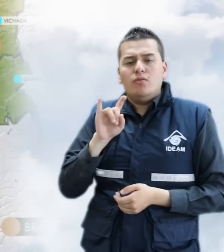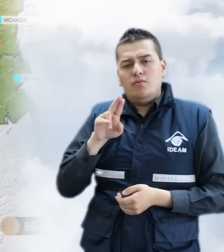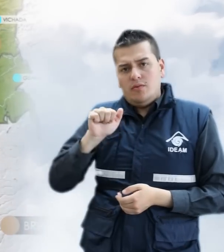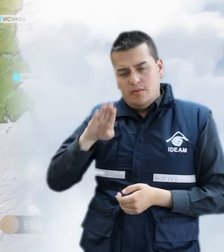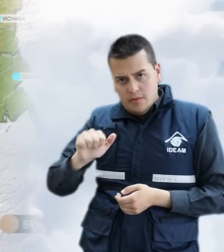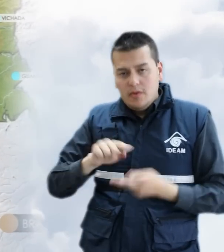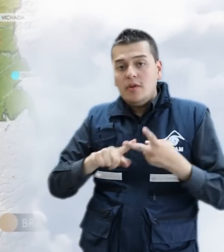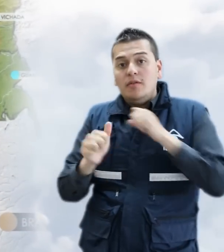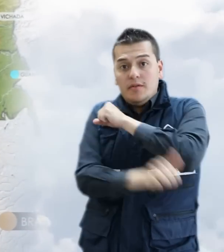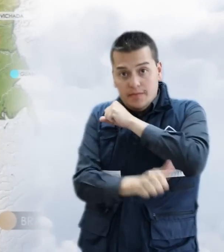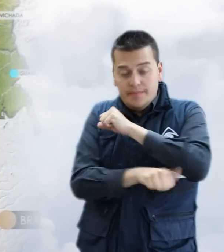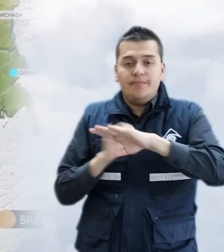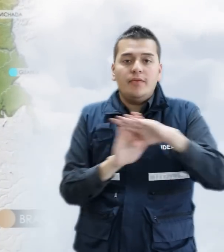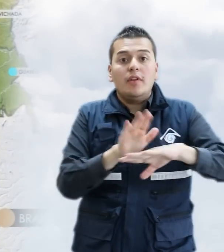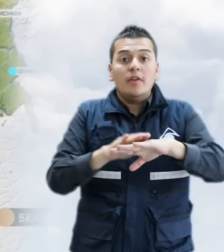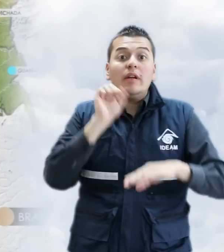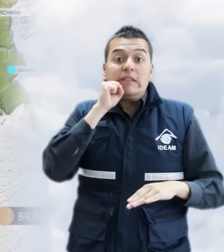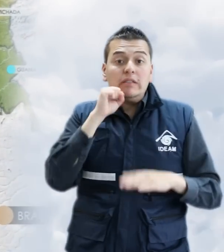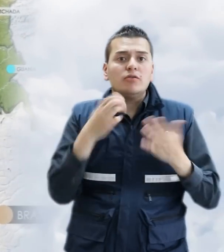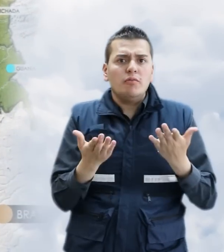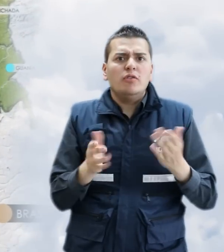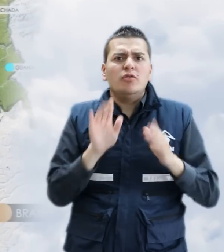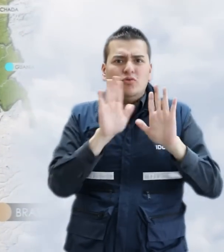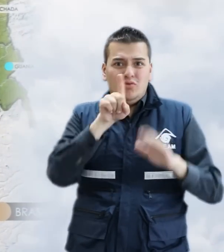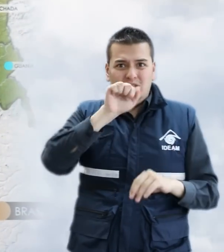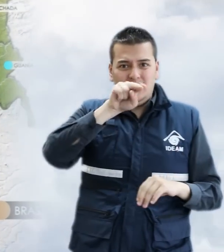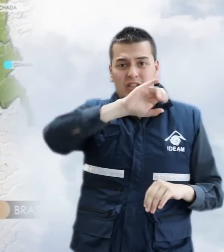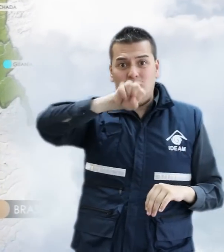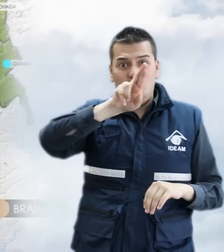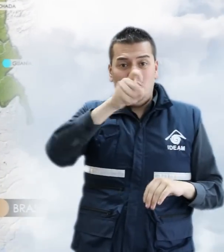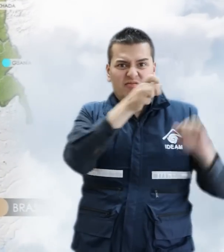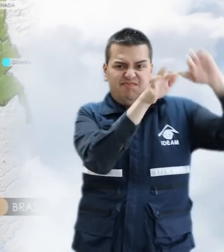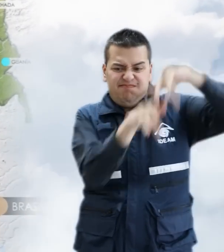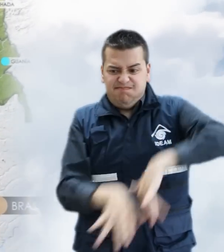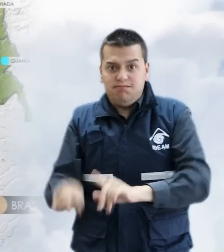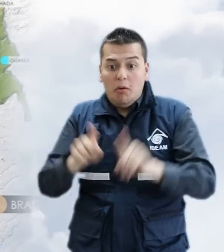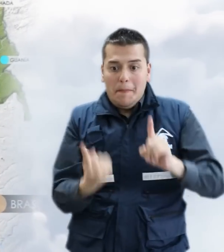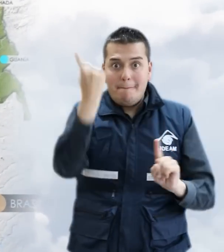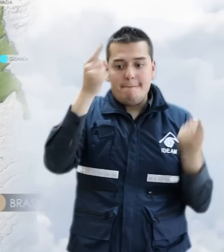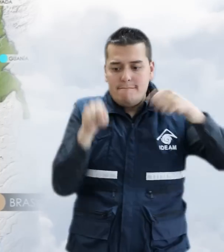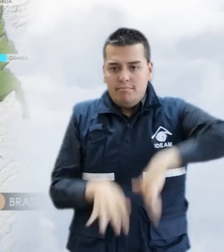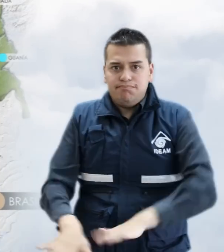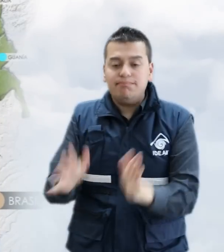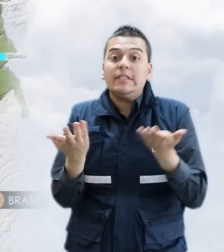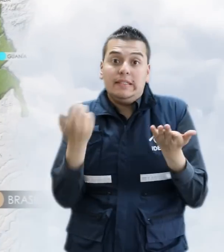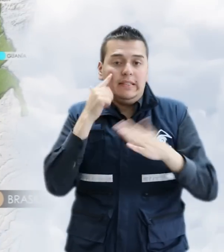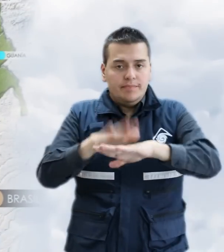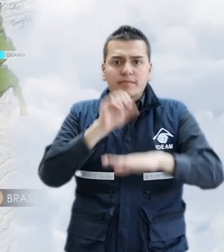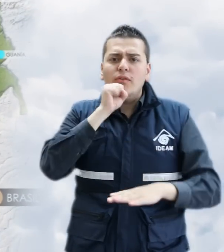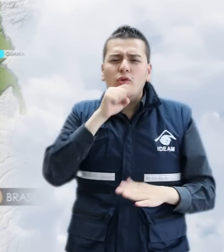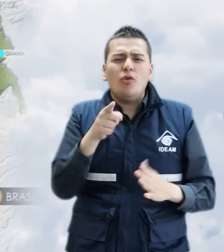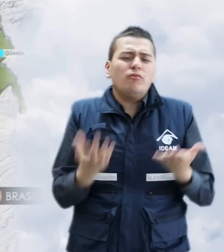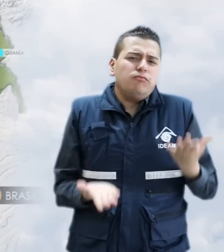Alerta naranja por niveles altos en la cuenca alta del río San Jorge y sus principales afluentes. Alerta naranja